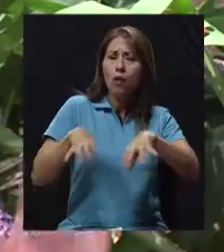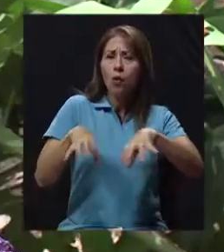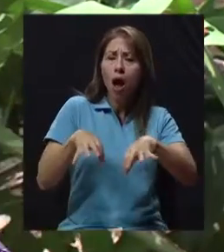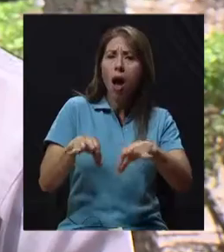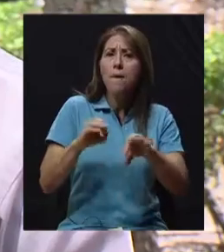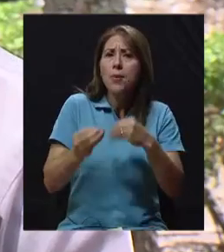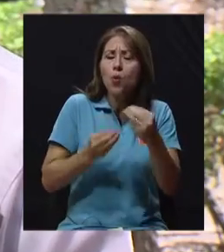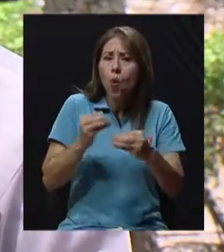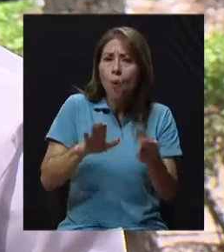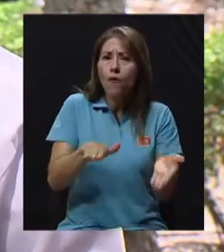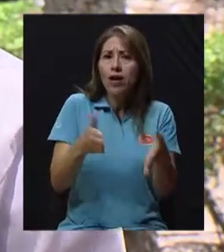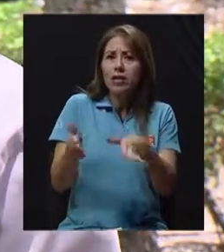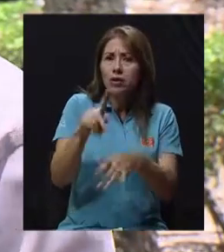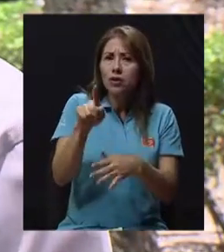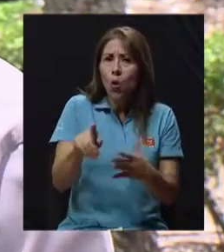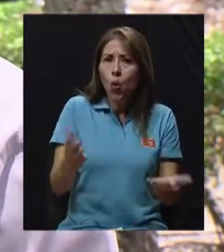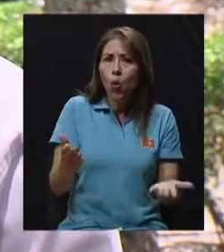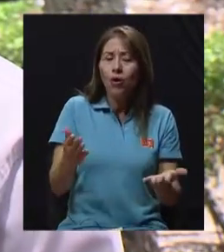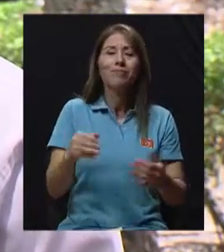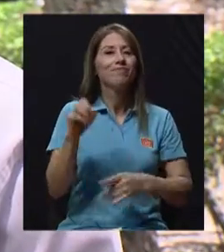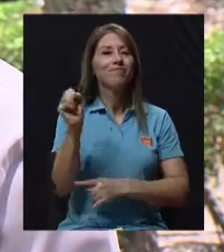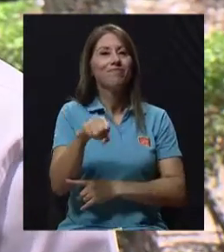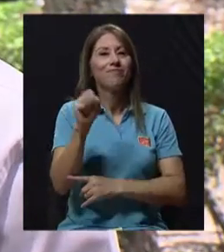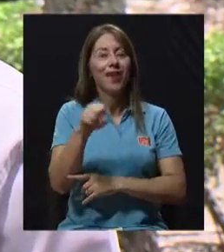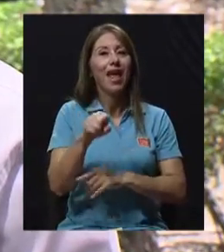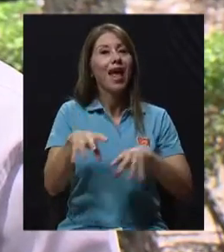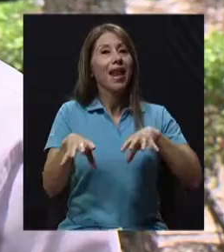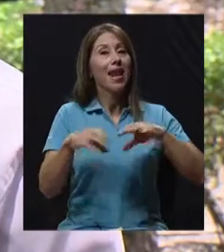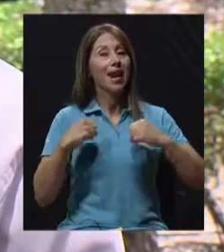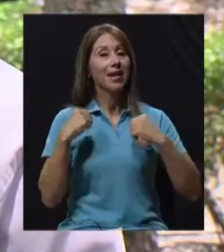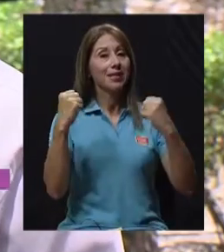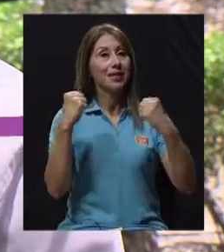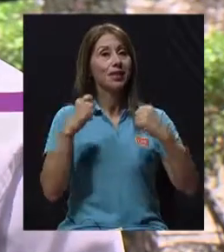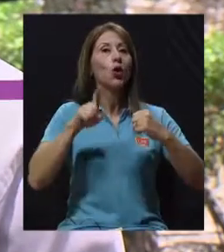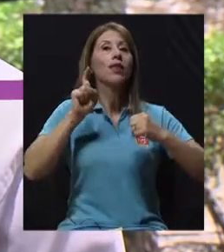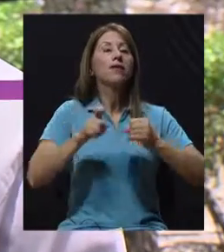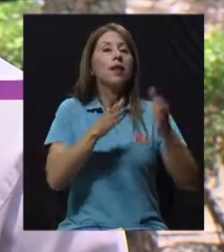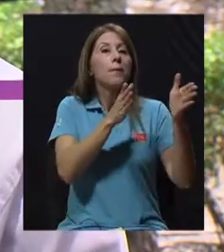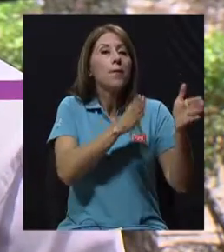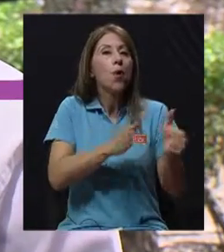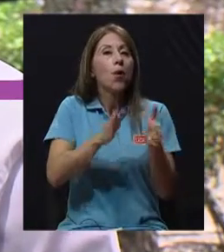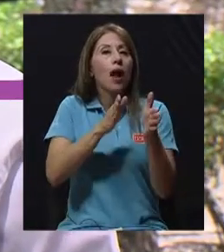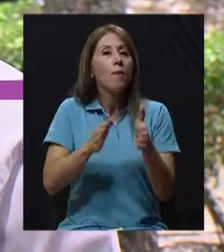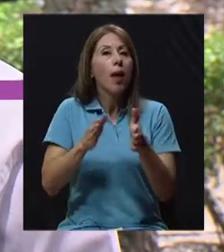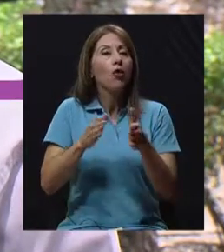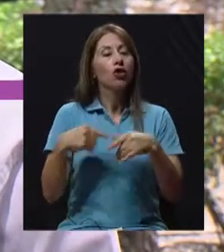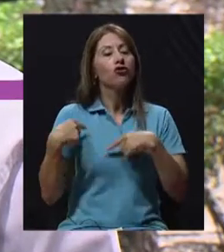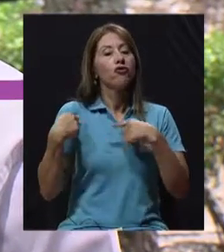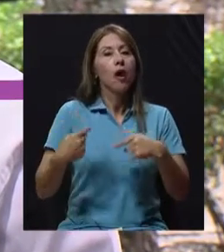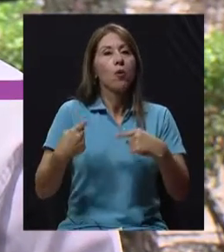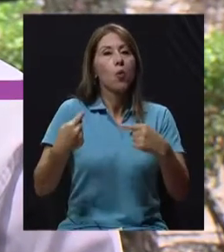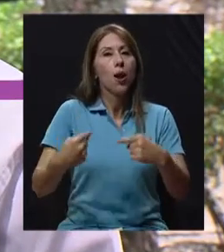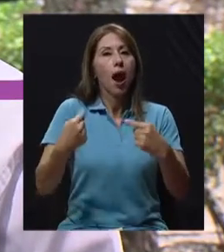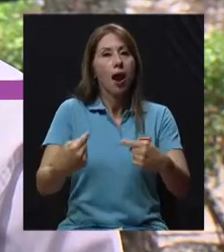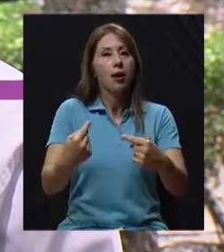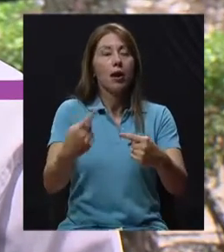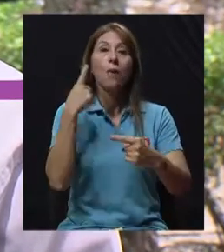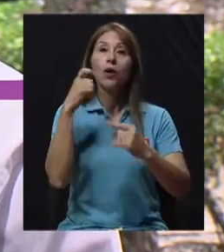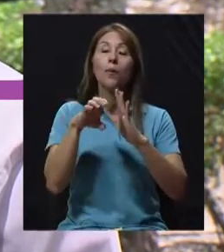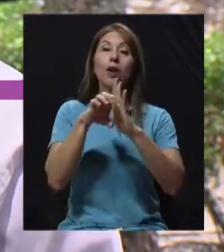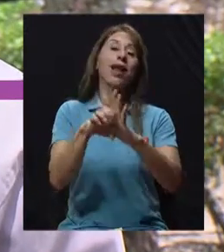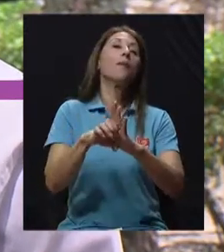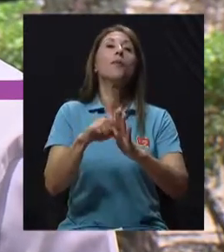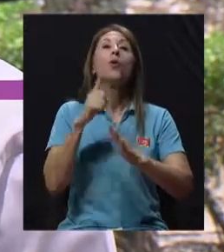y falleció. Sí, el ejercicio tiene que ser digamos programado y tiene que ser regular porque un ejercicio digamos un